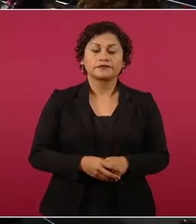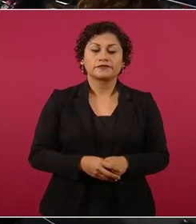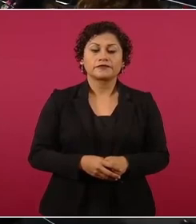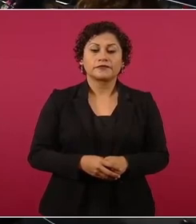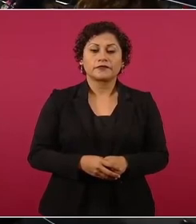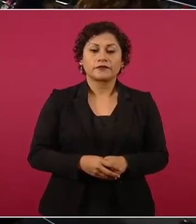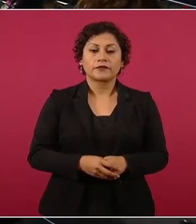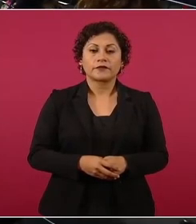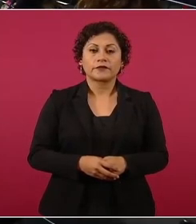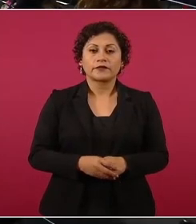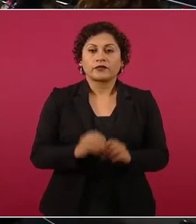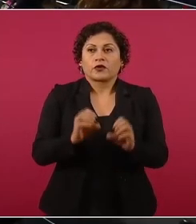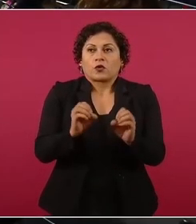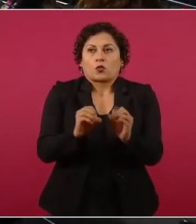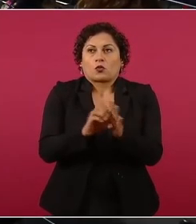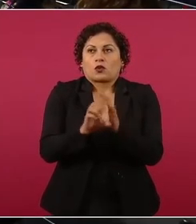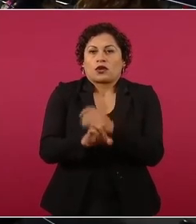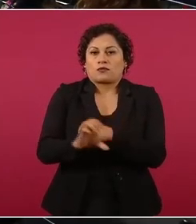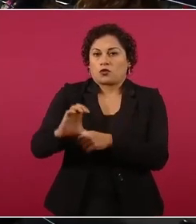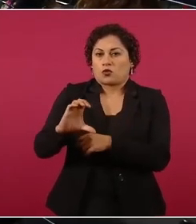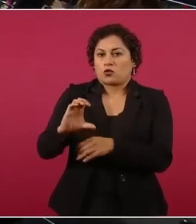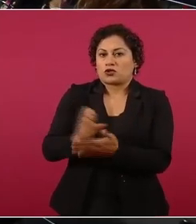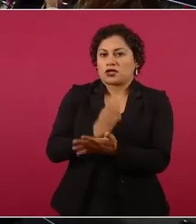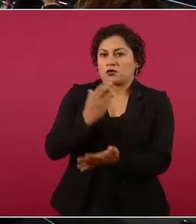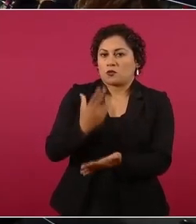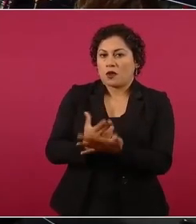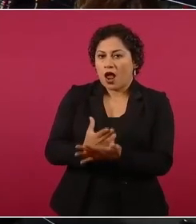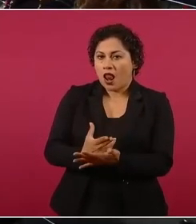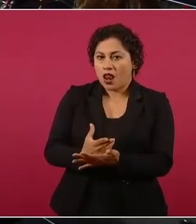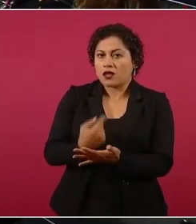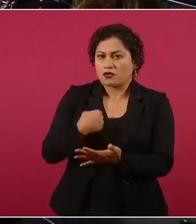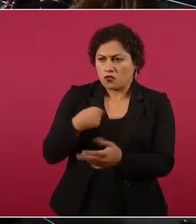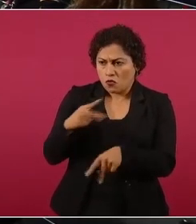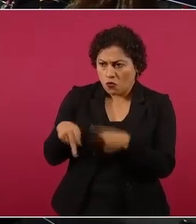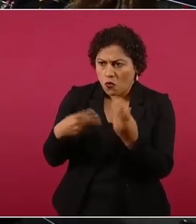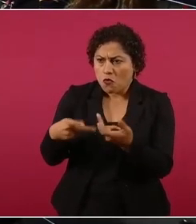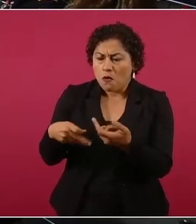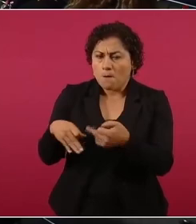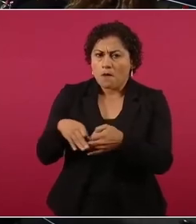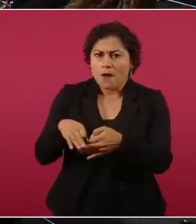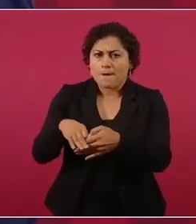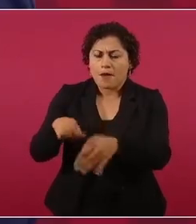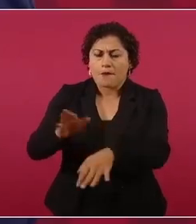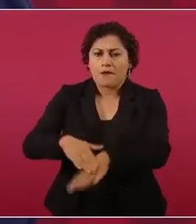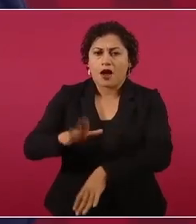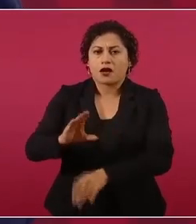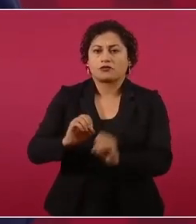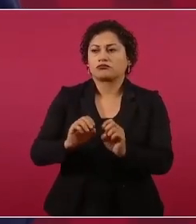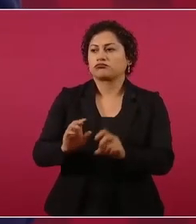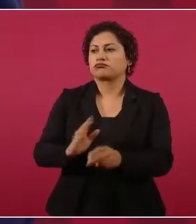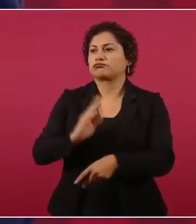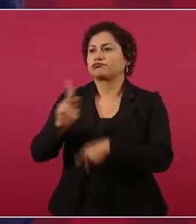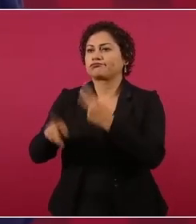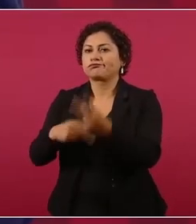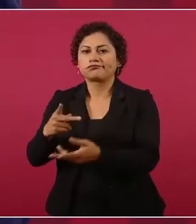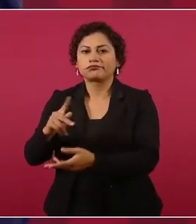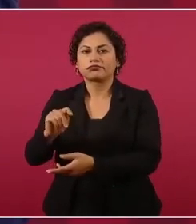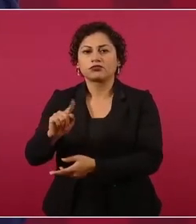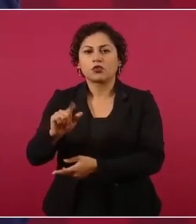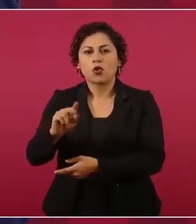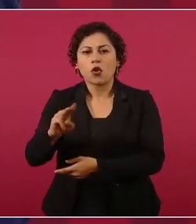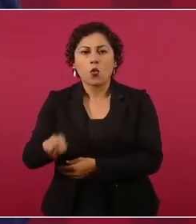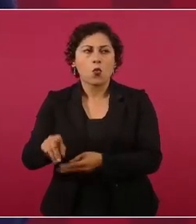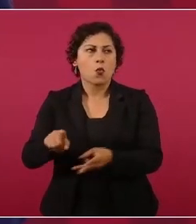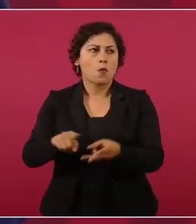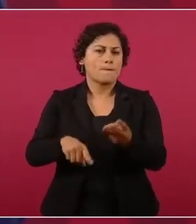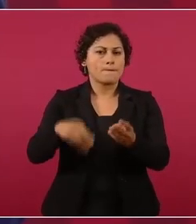a Chetumal, a Tulum, a